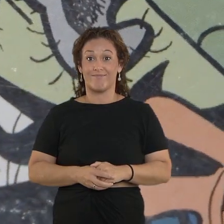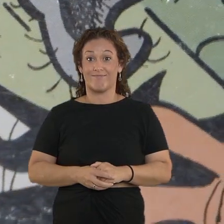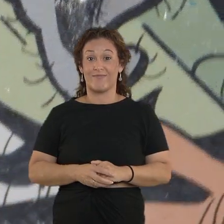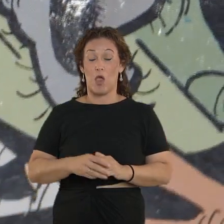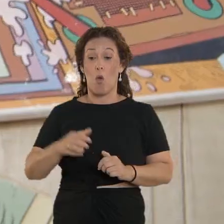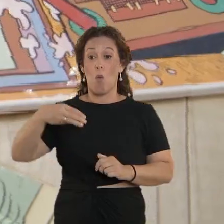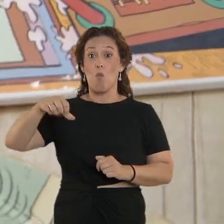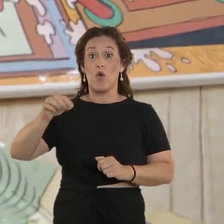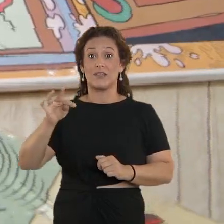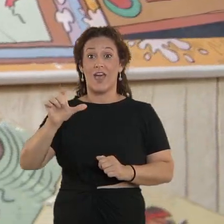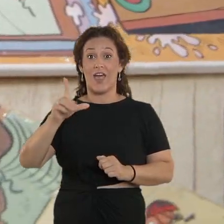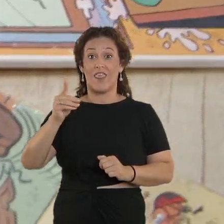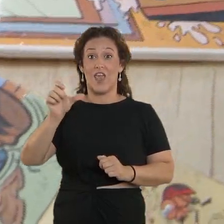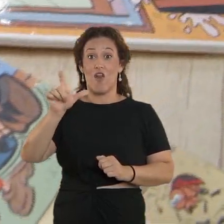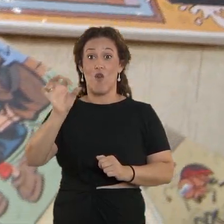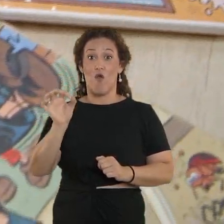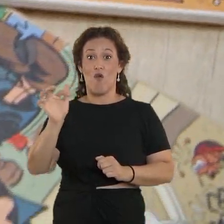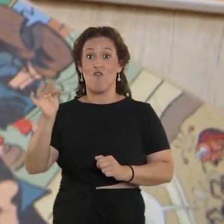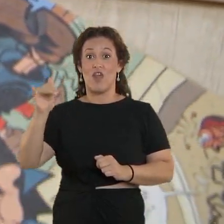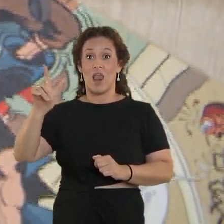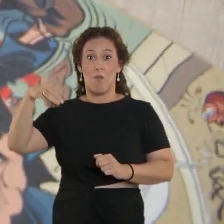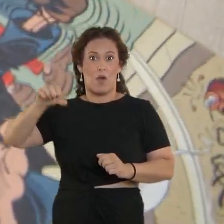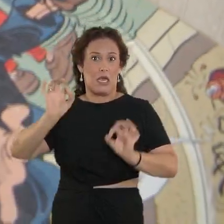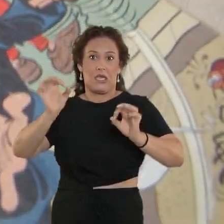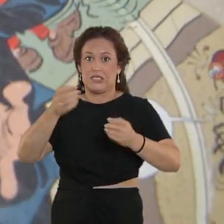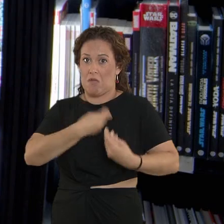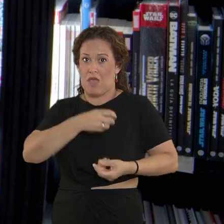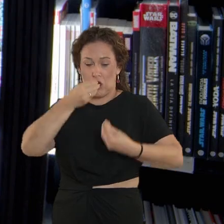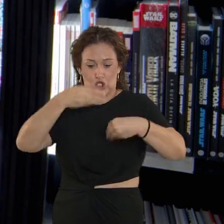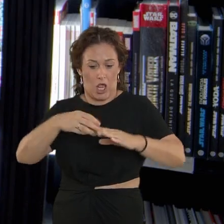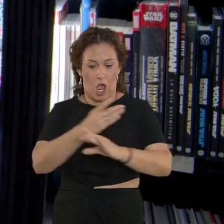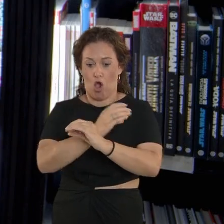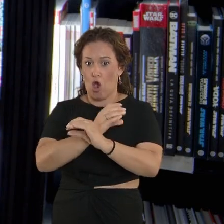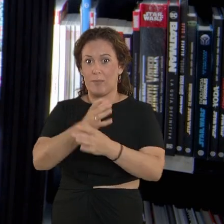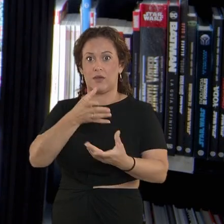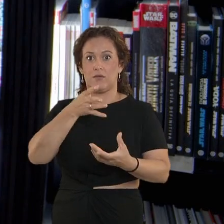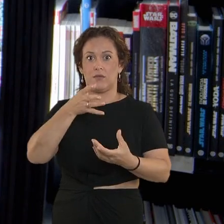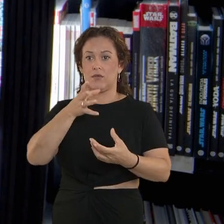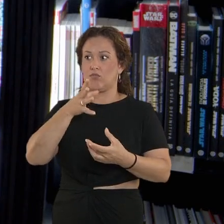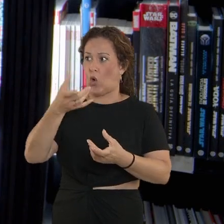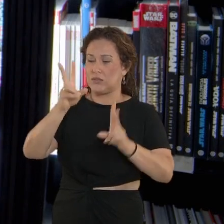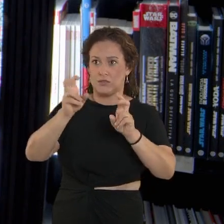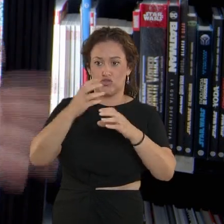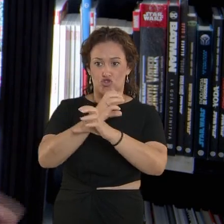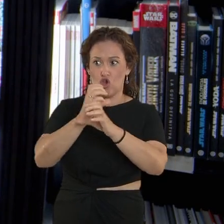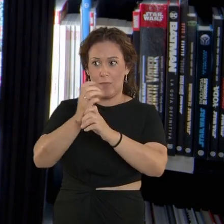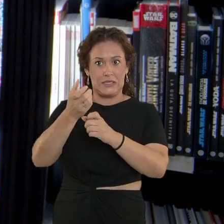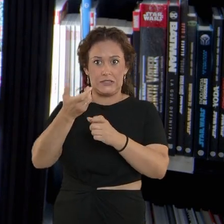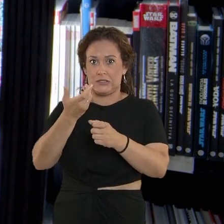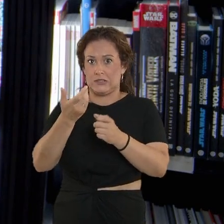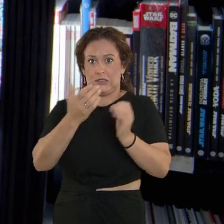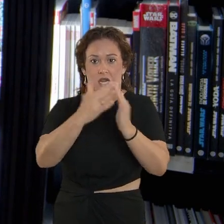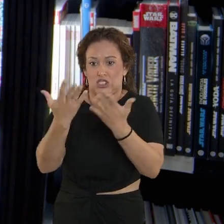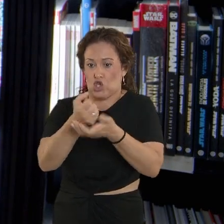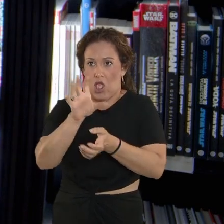Hablar de Mortadero y Filemón es hablar de la del cómic en España. Sin embargo, no porque sea tan conocido, no porque sea un cómic que ha llegado a todos los